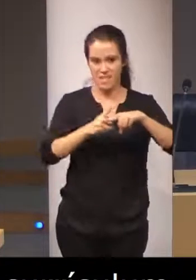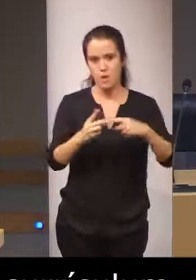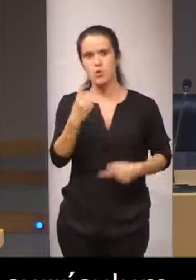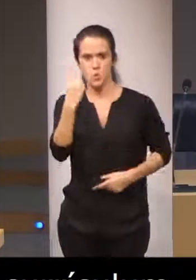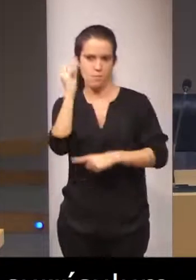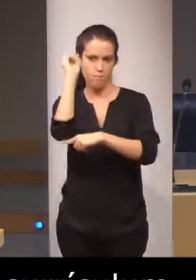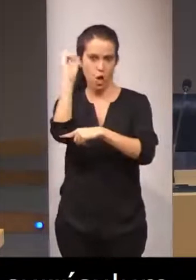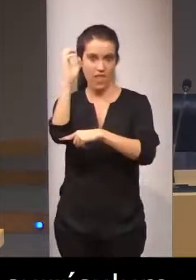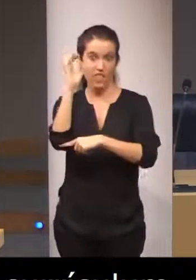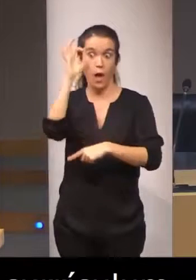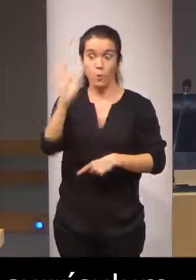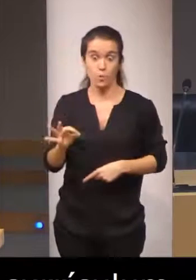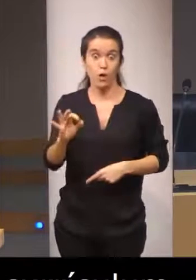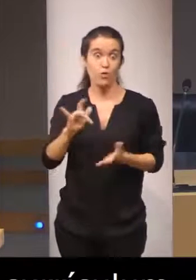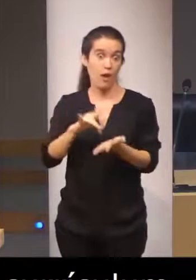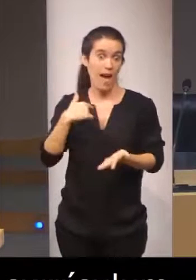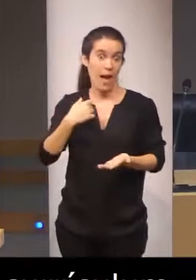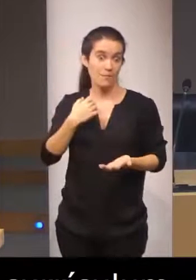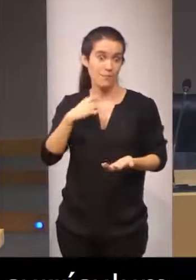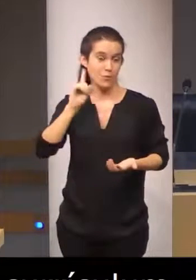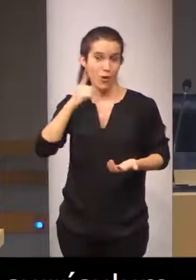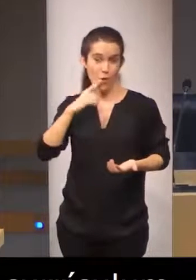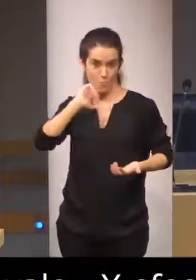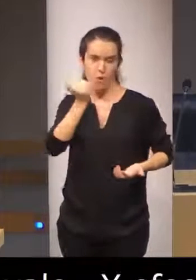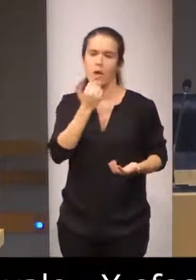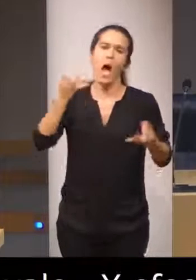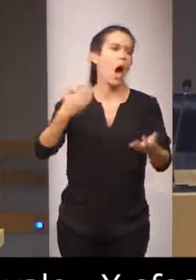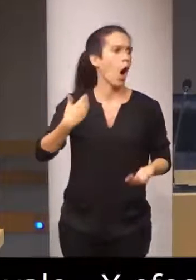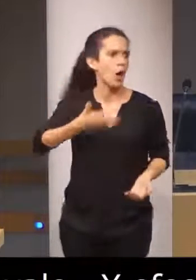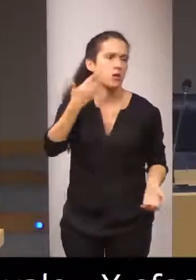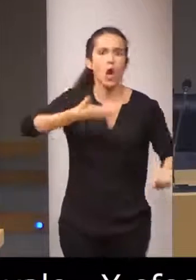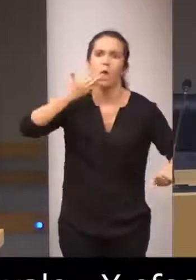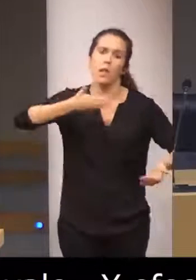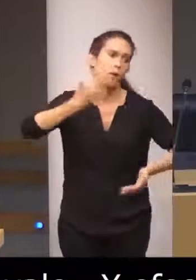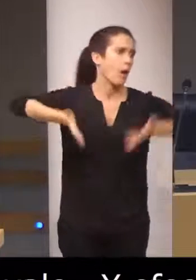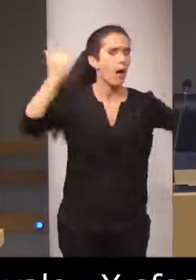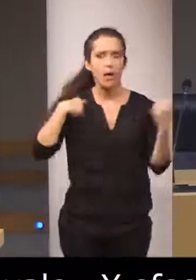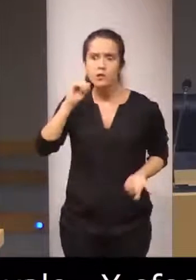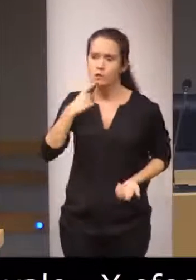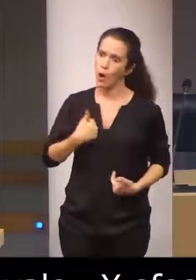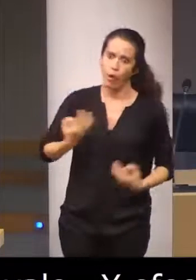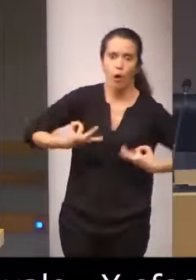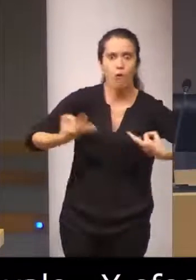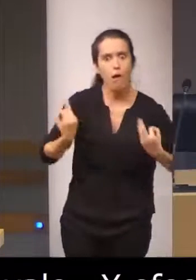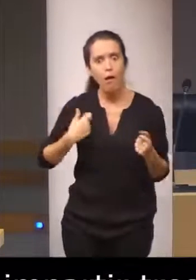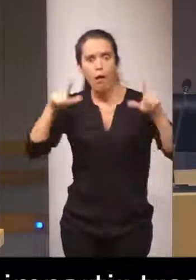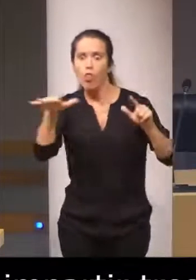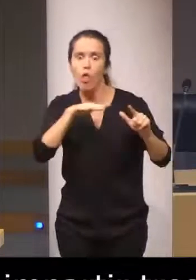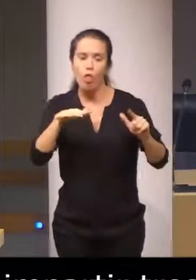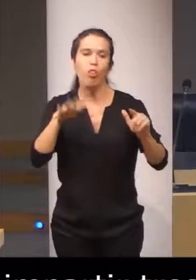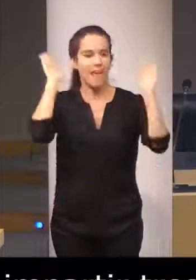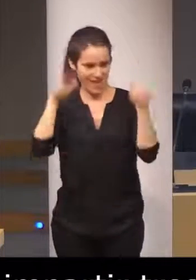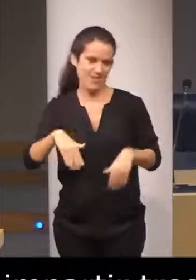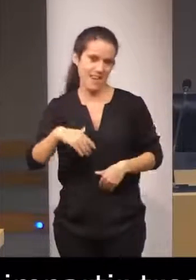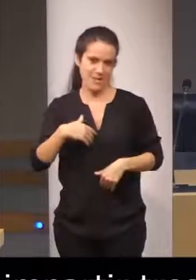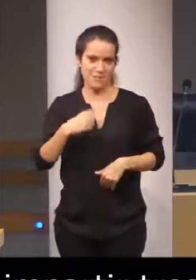además como hubo una protesta de sordos de que joe siempre los oyentes y a los sordos que nos parta un rayo pues se organizó en